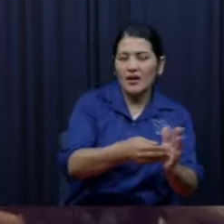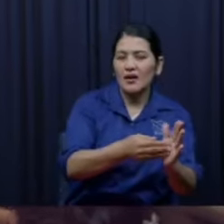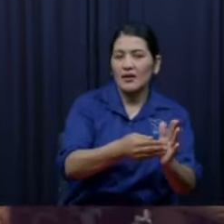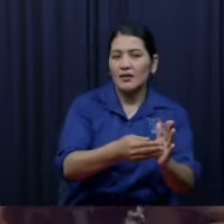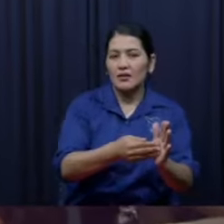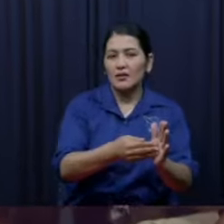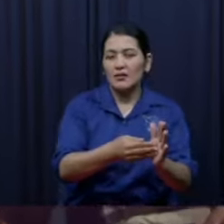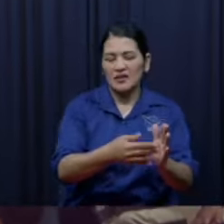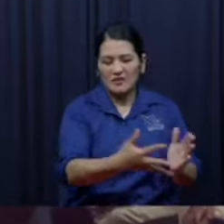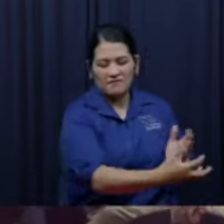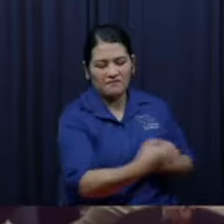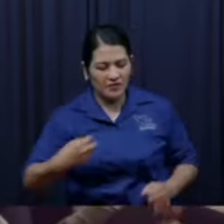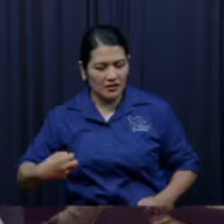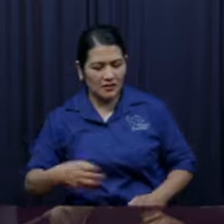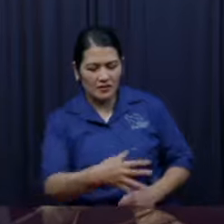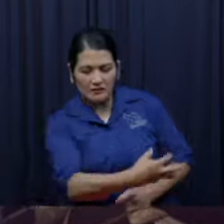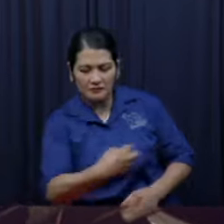aprieta mucho.